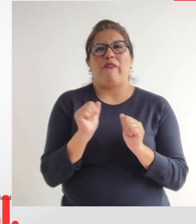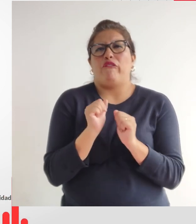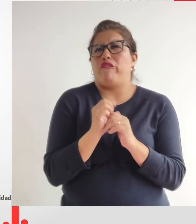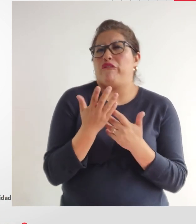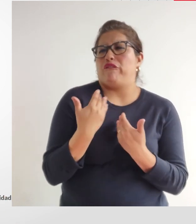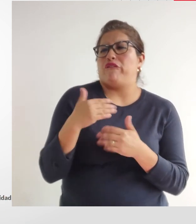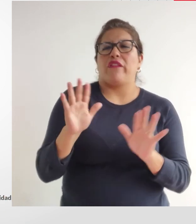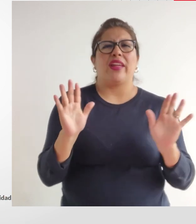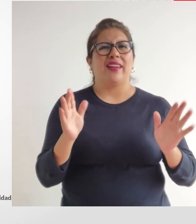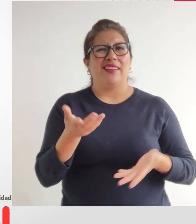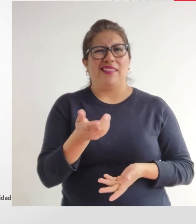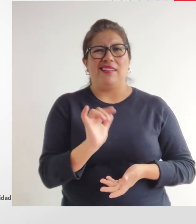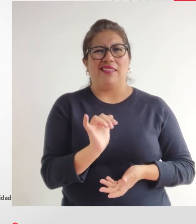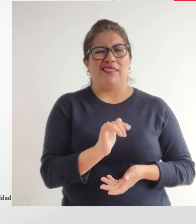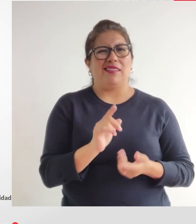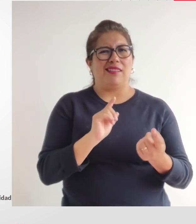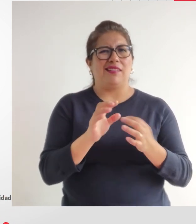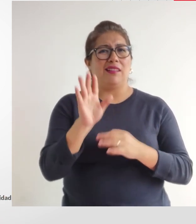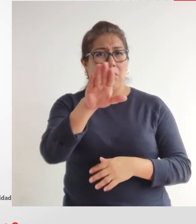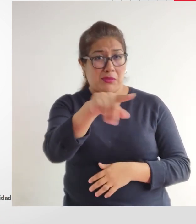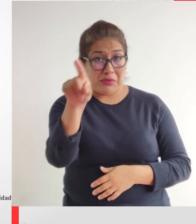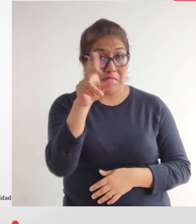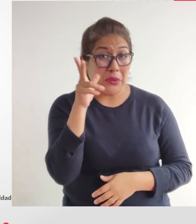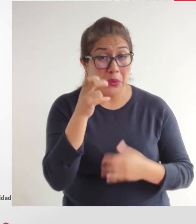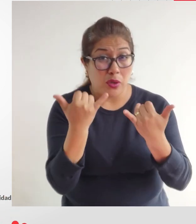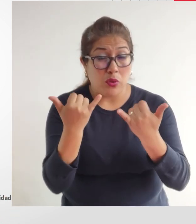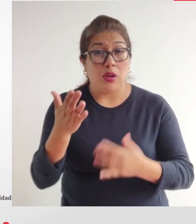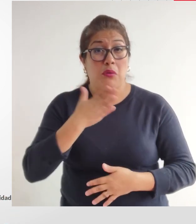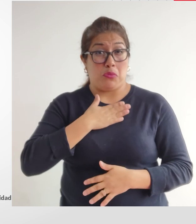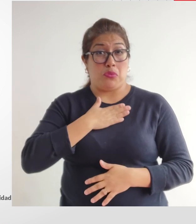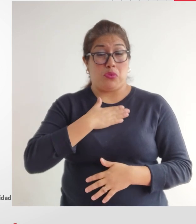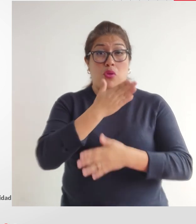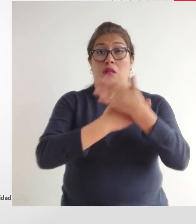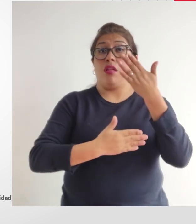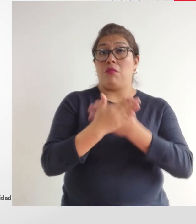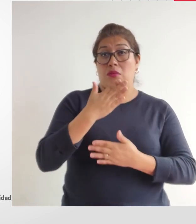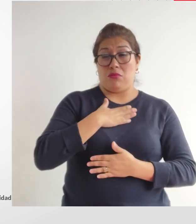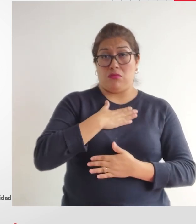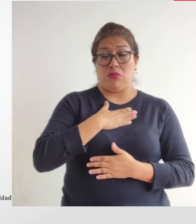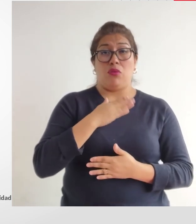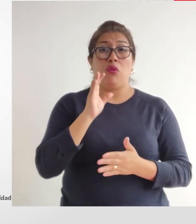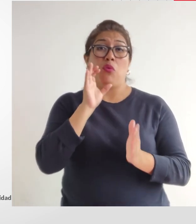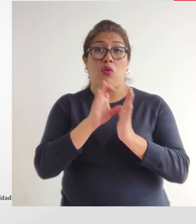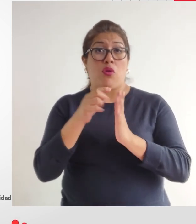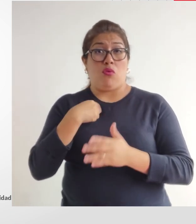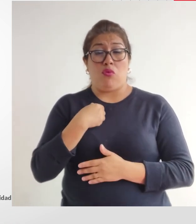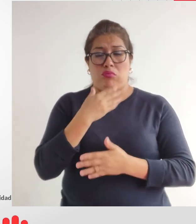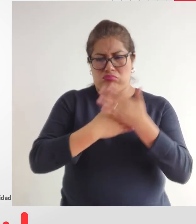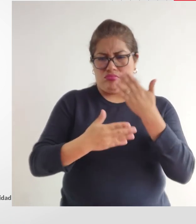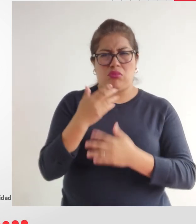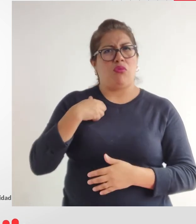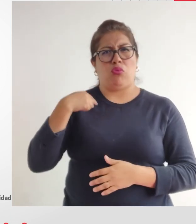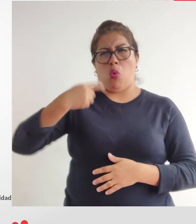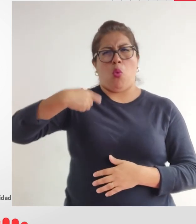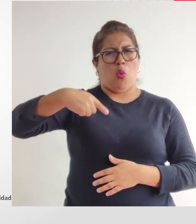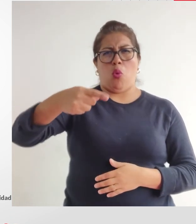con las personas con discapacidad. A mí hay amigos que me escuchan yo soy una persona con discapacidad que sale a diario